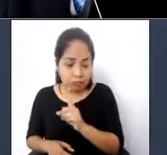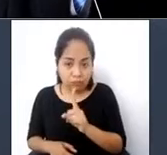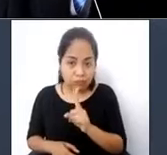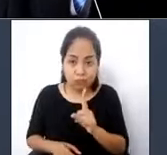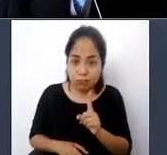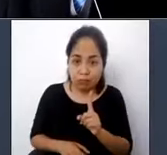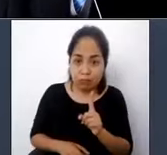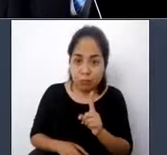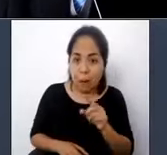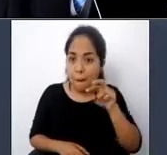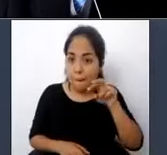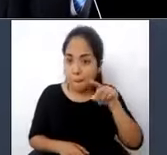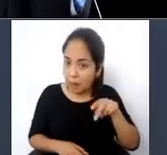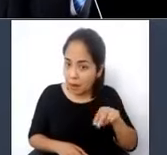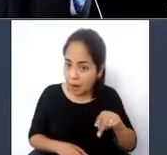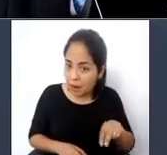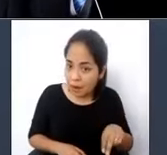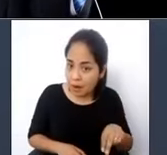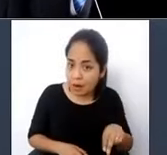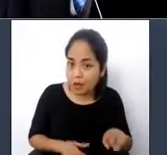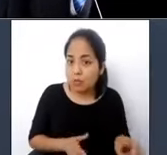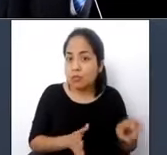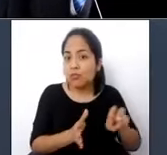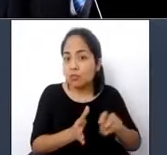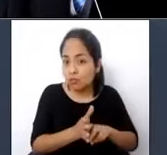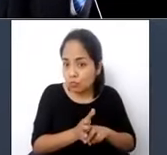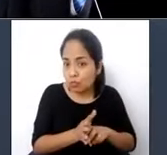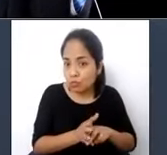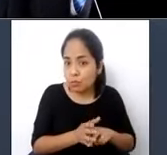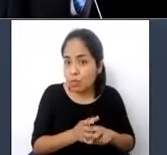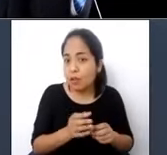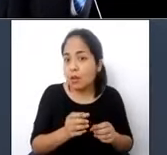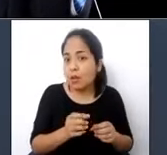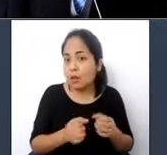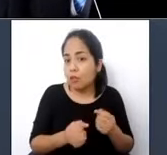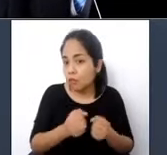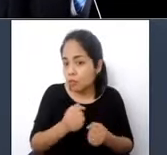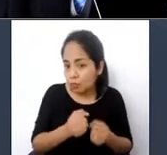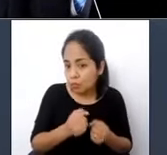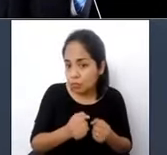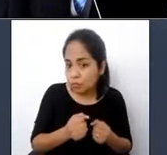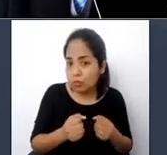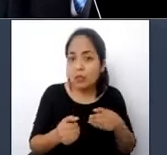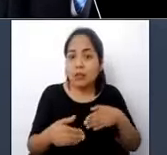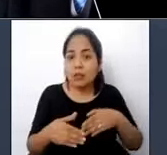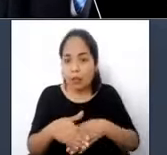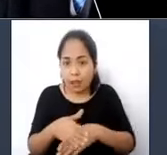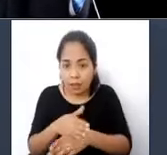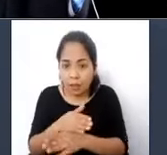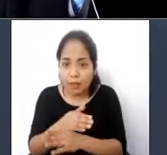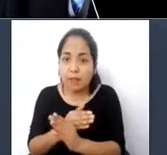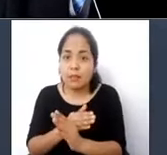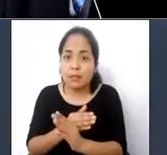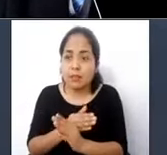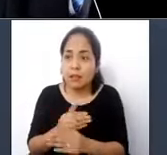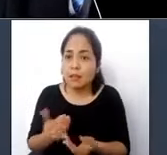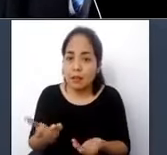subir a un ómnibus para llegar al sitio donde se ingresa ya al terminal.